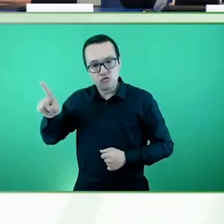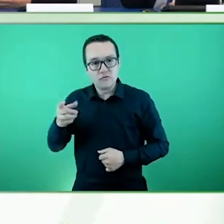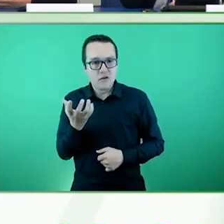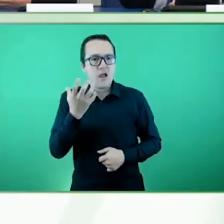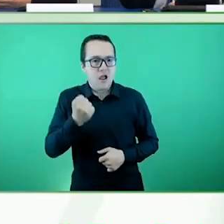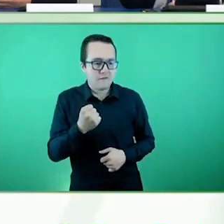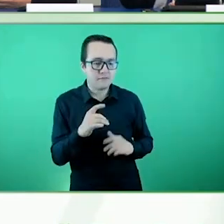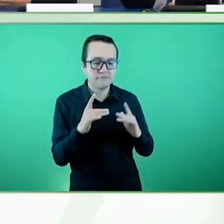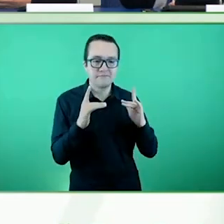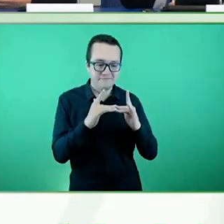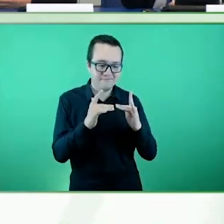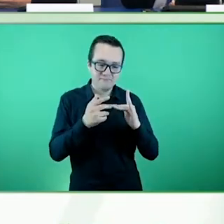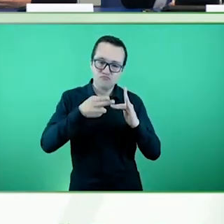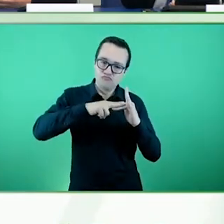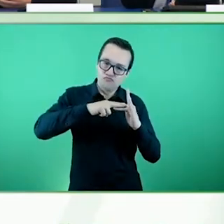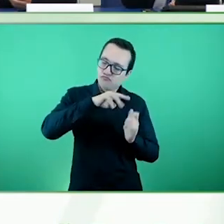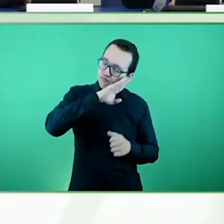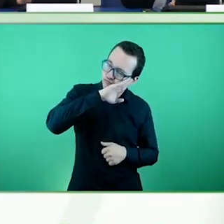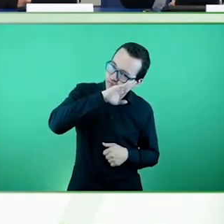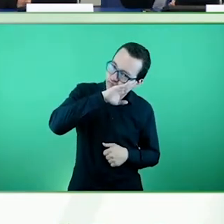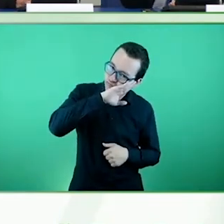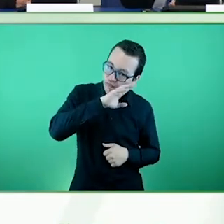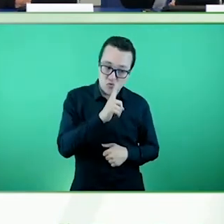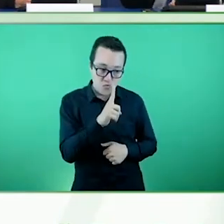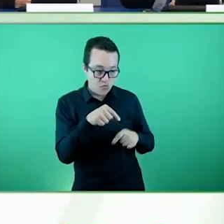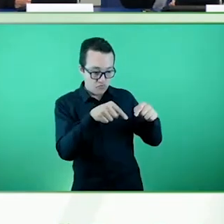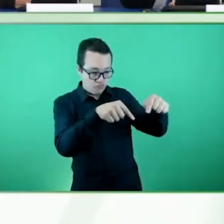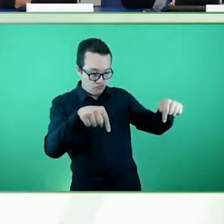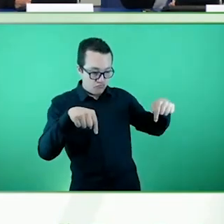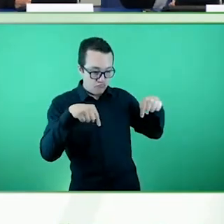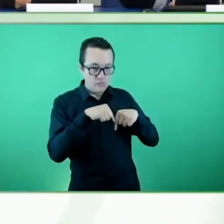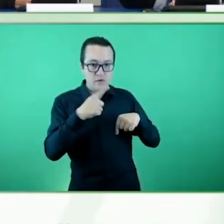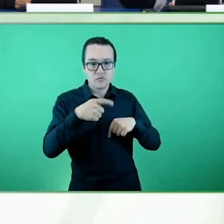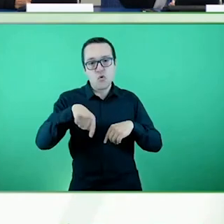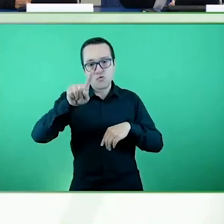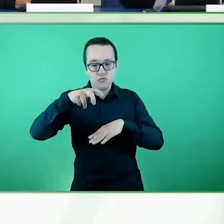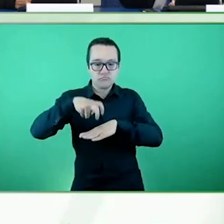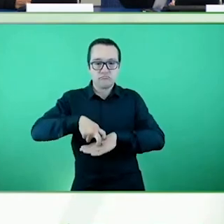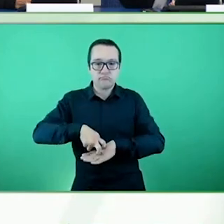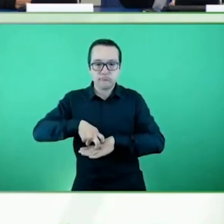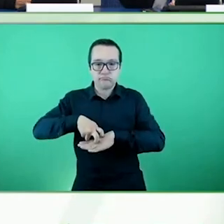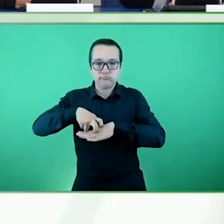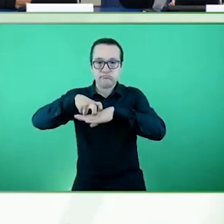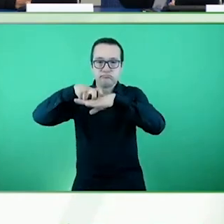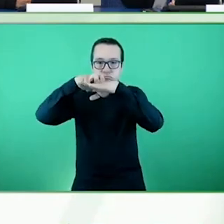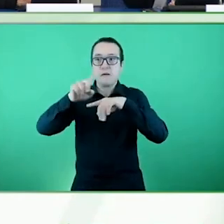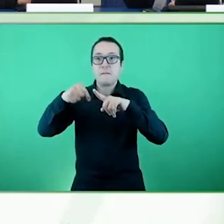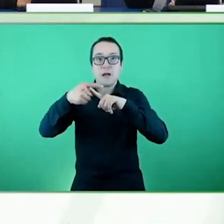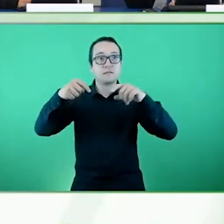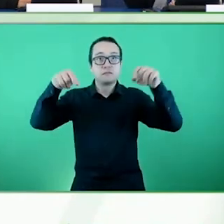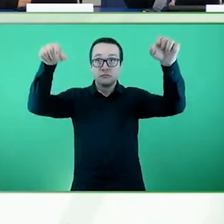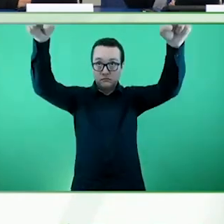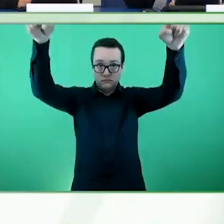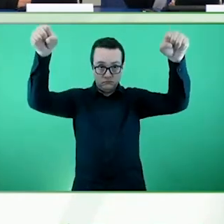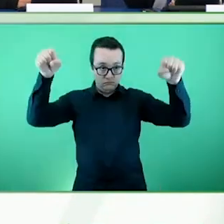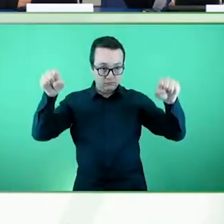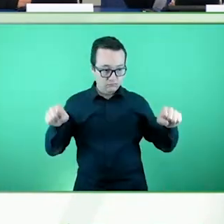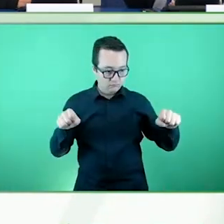crúas si lo necesitan, los armarios hay percheros con barras o los percheros se pueden